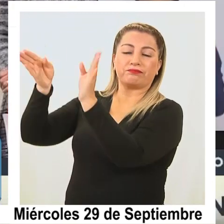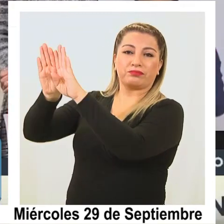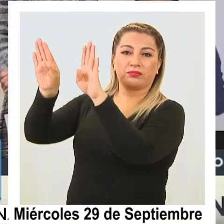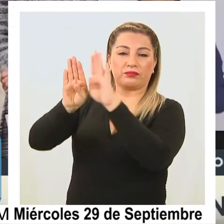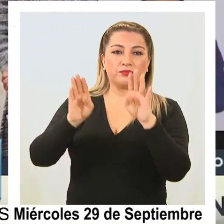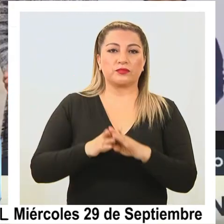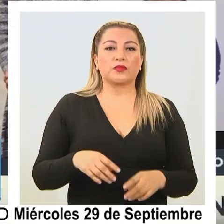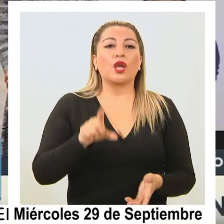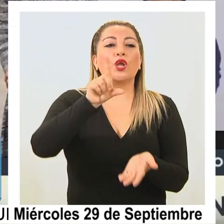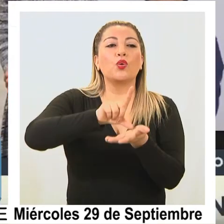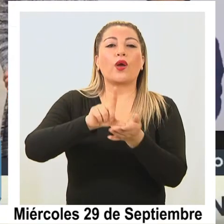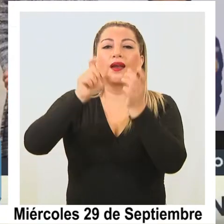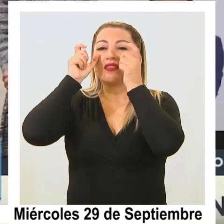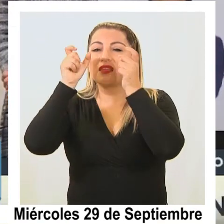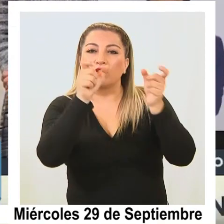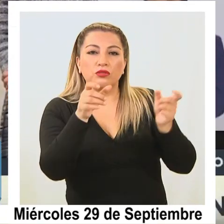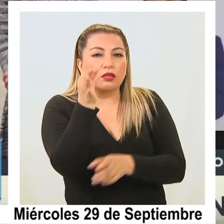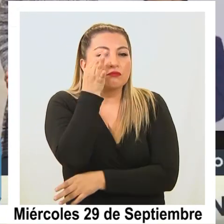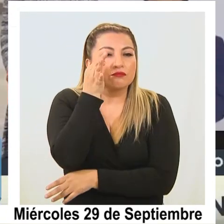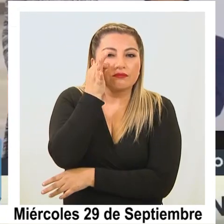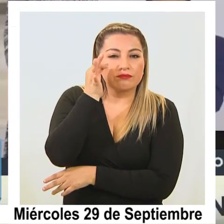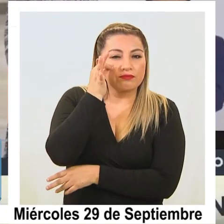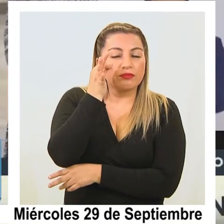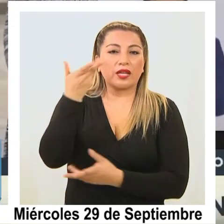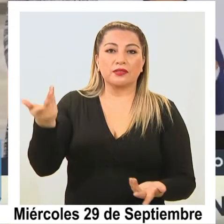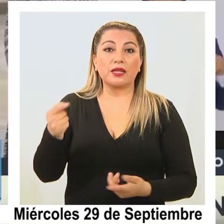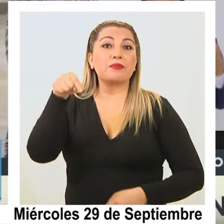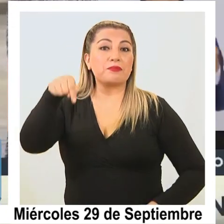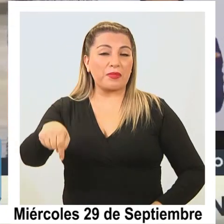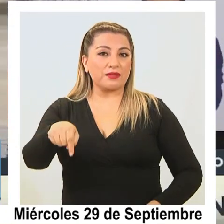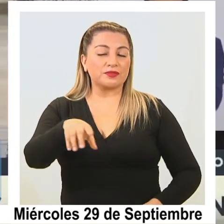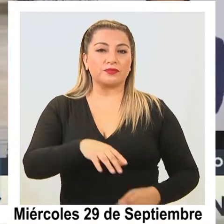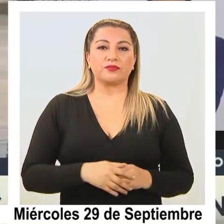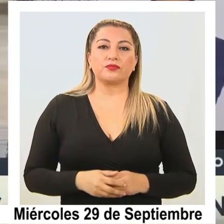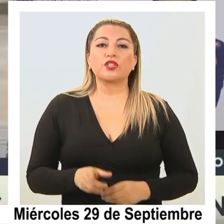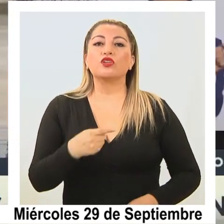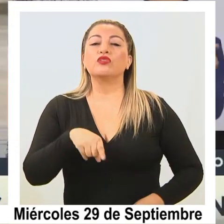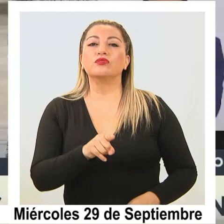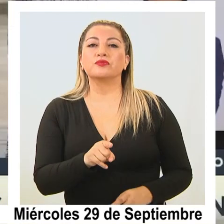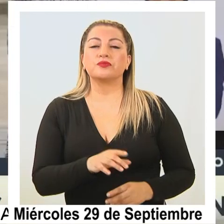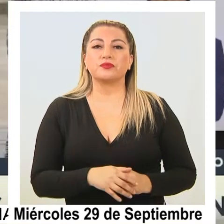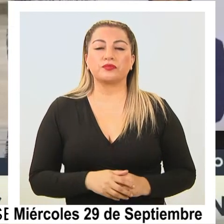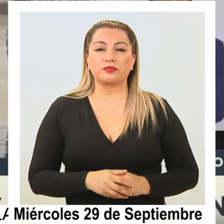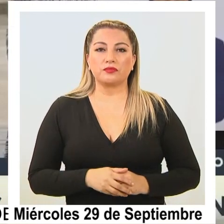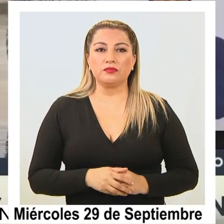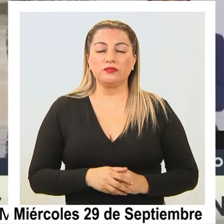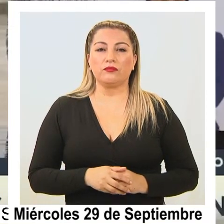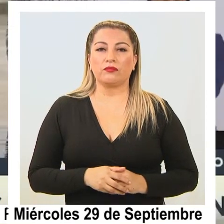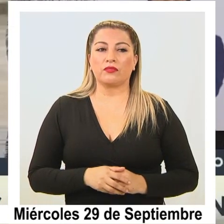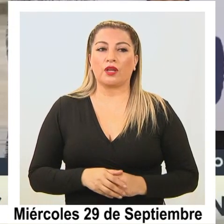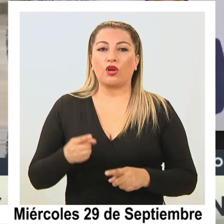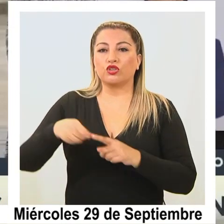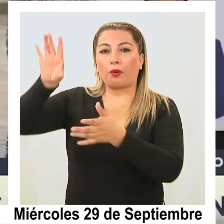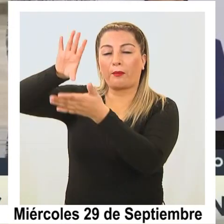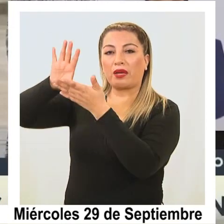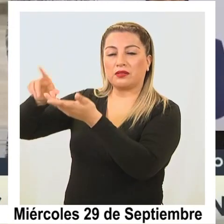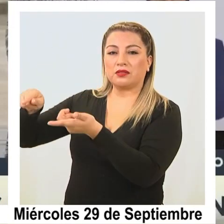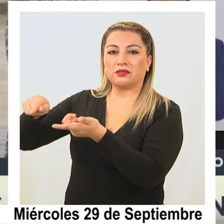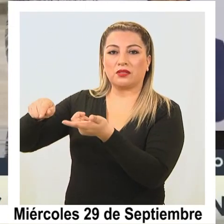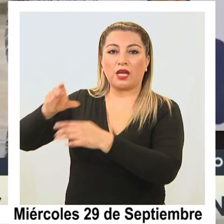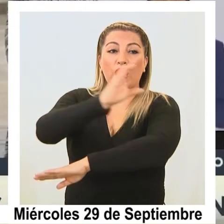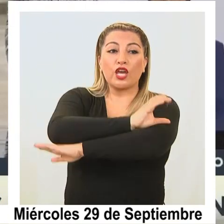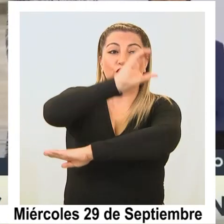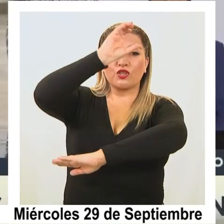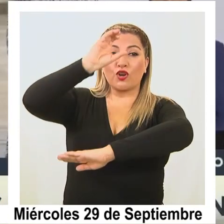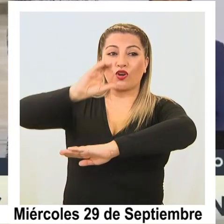los puntos de control y de observación en la frontera y para eso estamos trasladando a la frontera, sobre todo al sector de